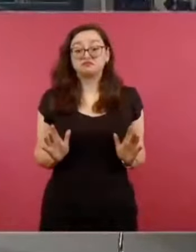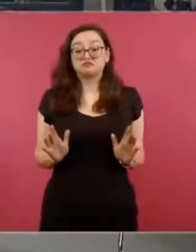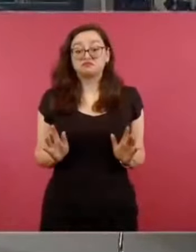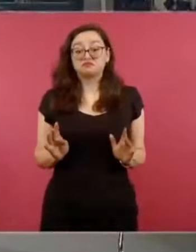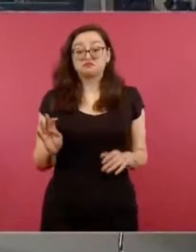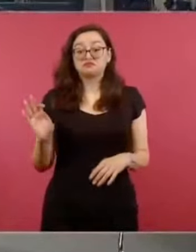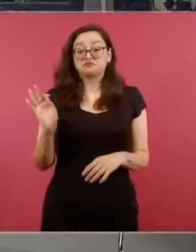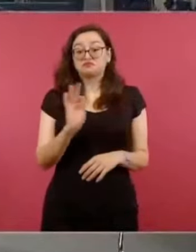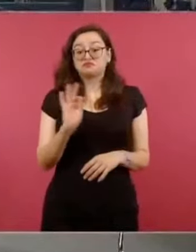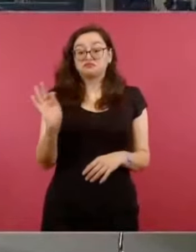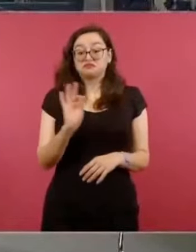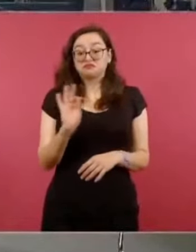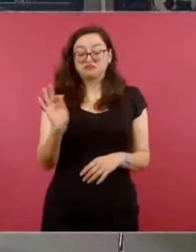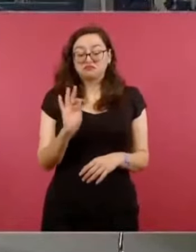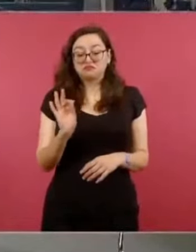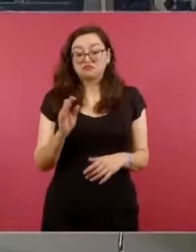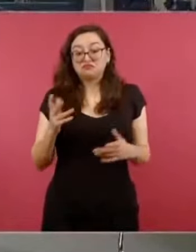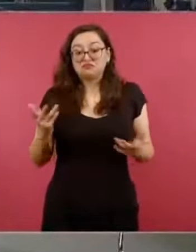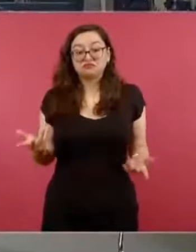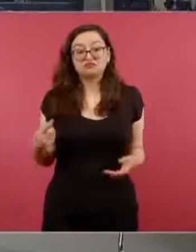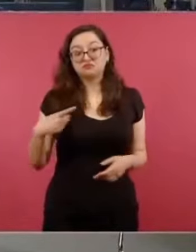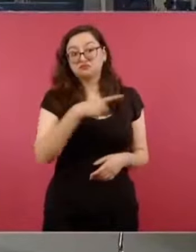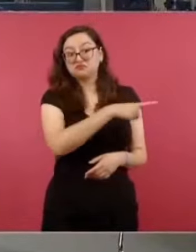dejamos de existir.